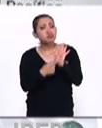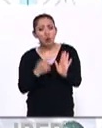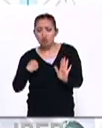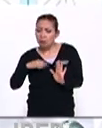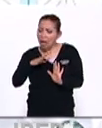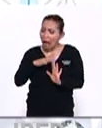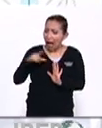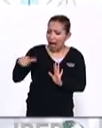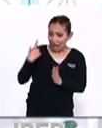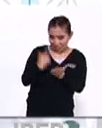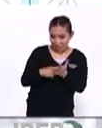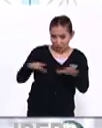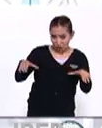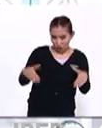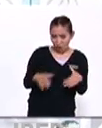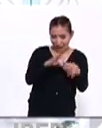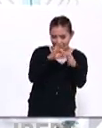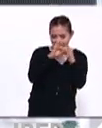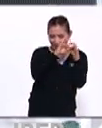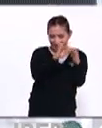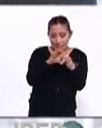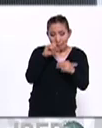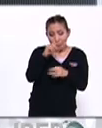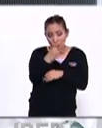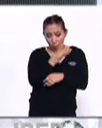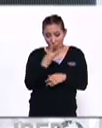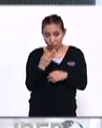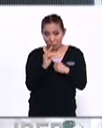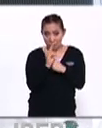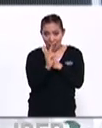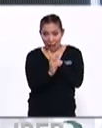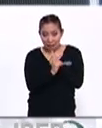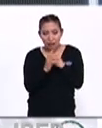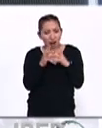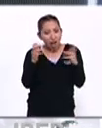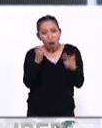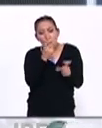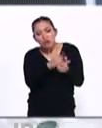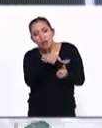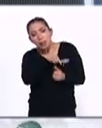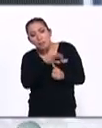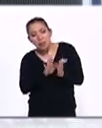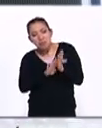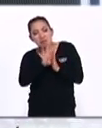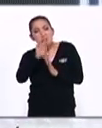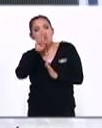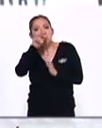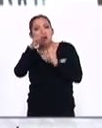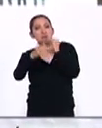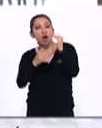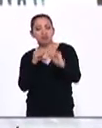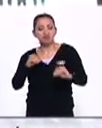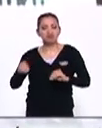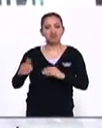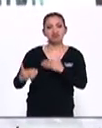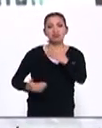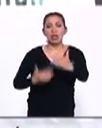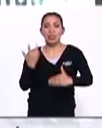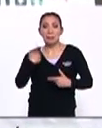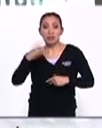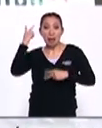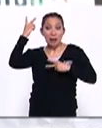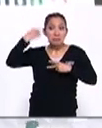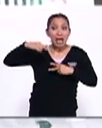existe al interior de la misma alianza entre los mismos cuatro países, grandes oportunidades de seguir creciendo también en la dinamización de los